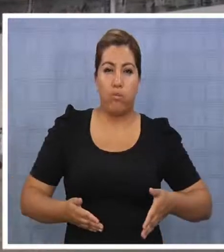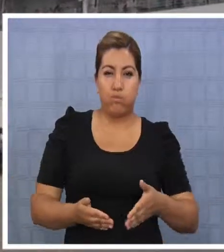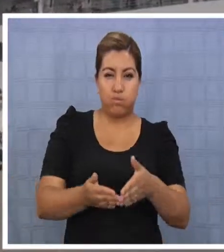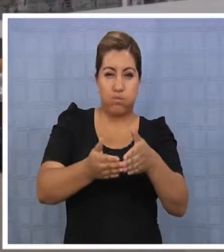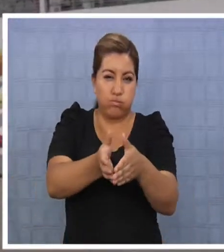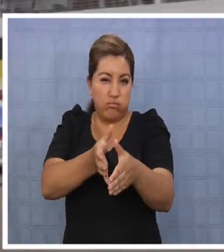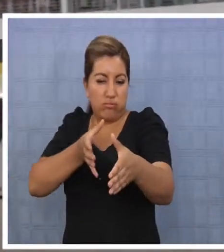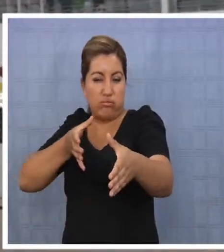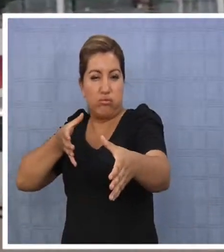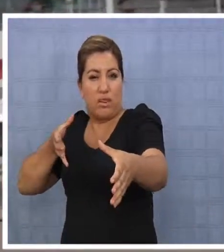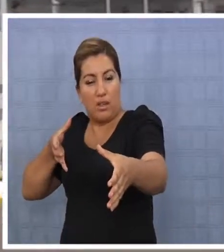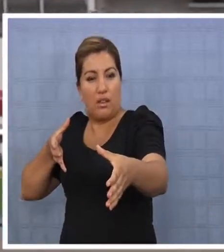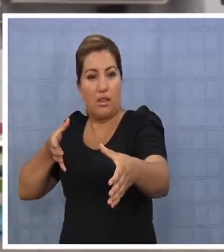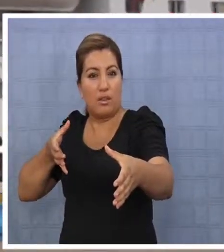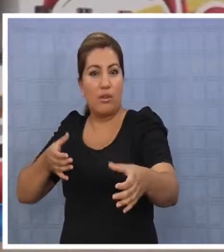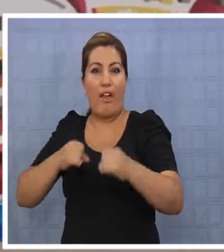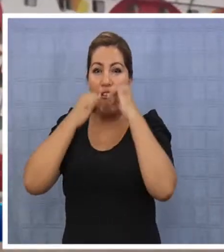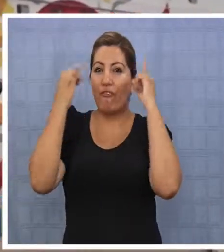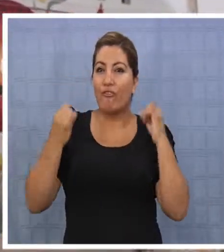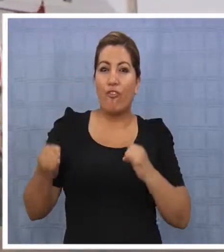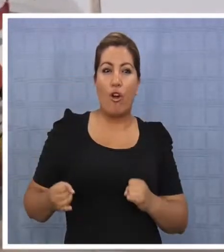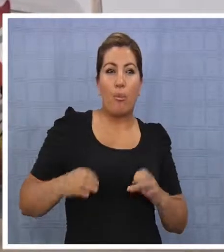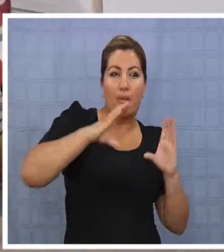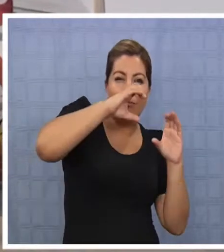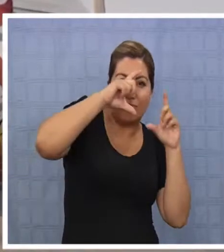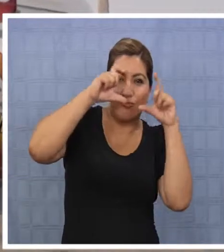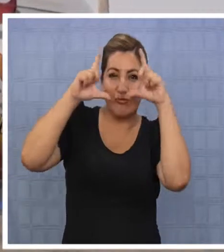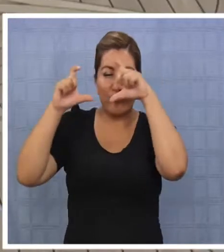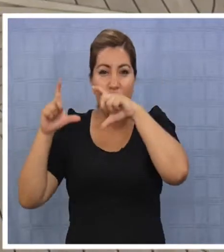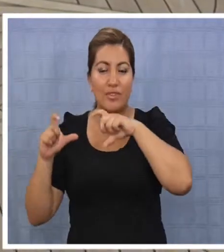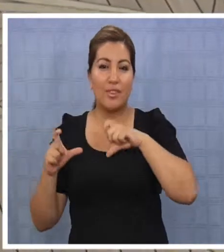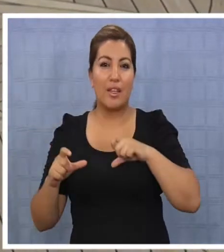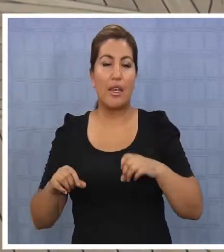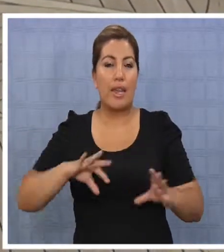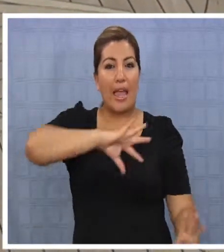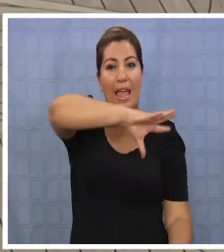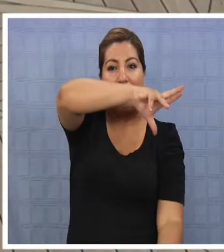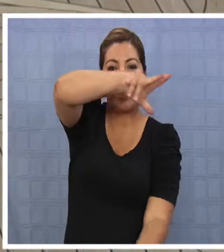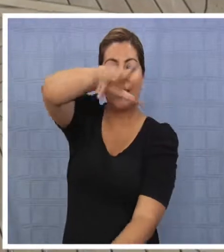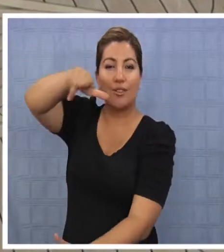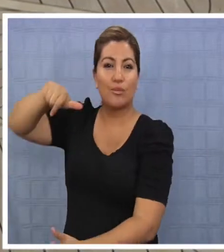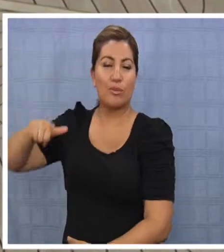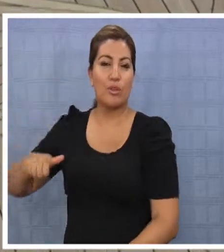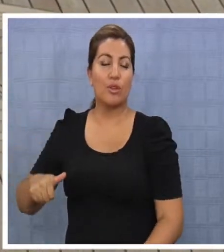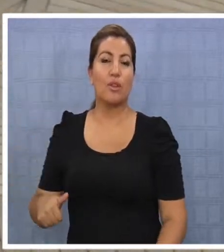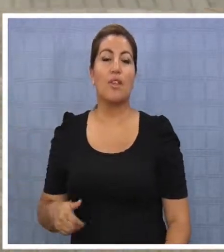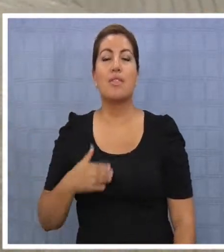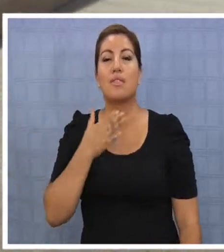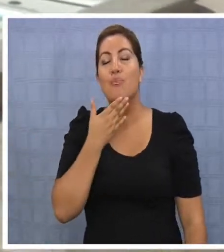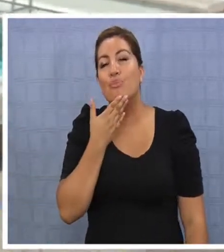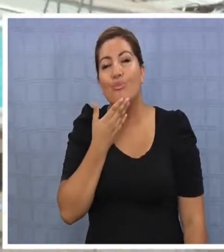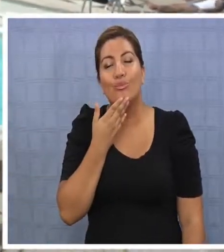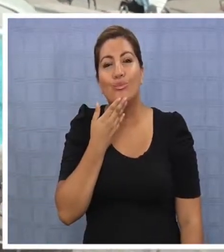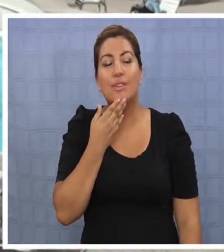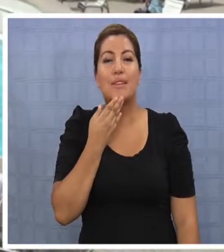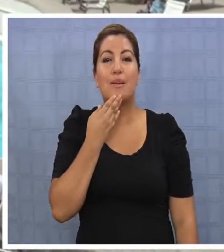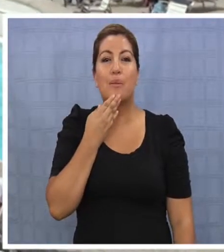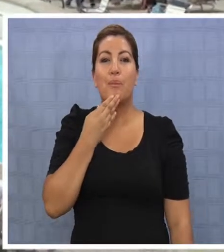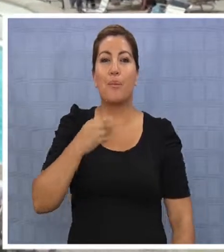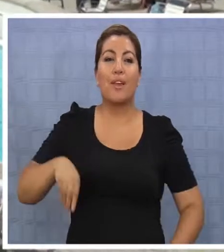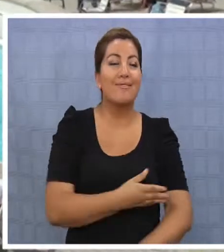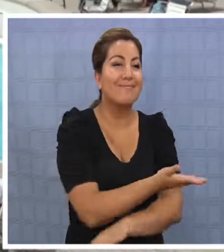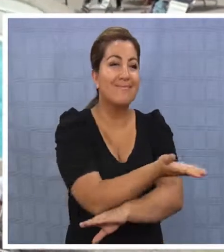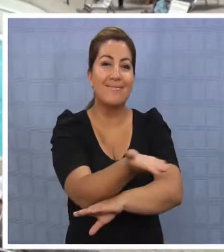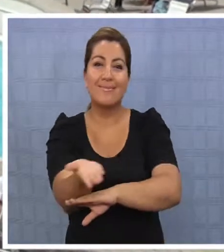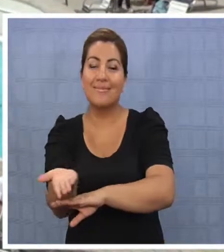Los cruceros han pasado a ser una de las formas de hacer turismo más apetecidas en el mundo entero, tanto para quienes ofrecen